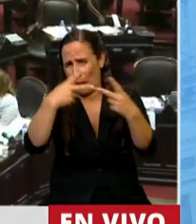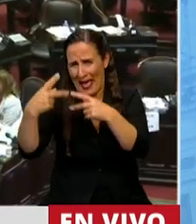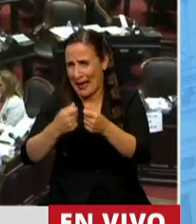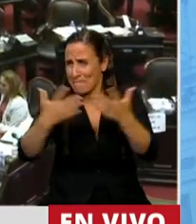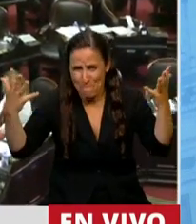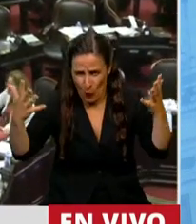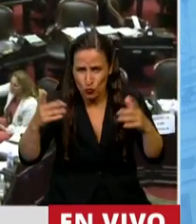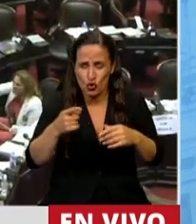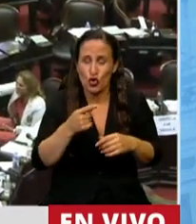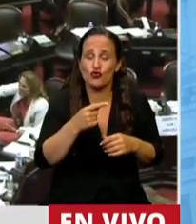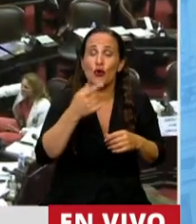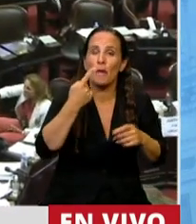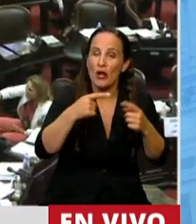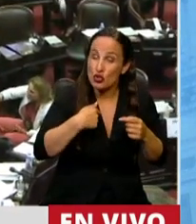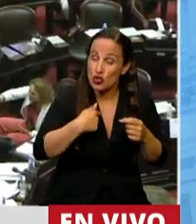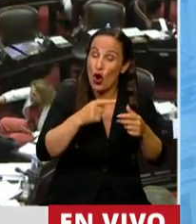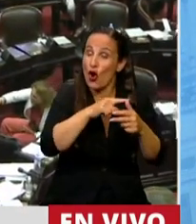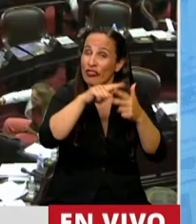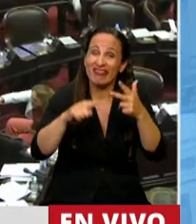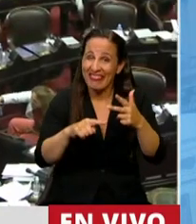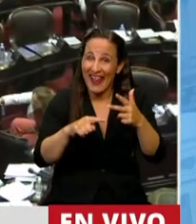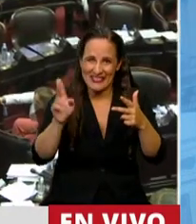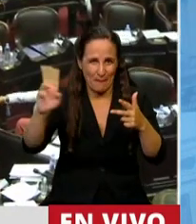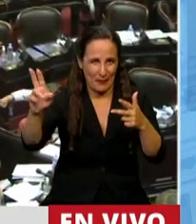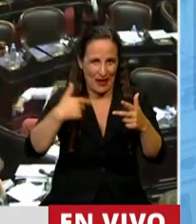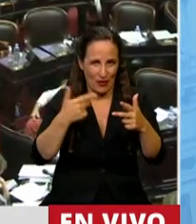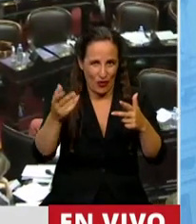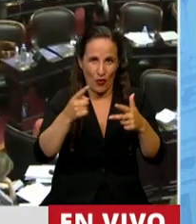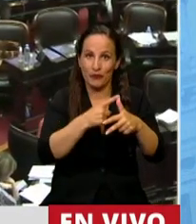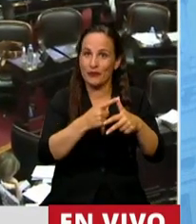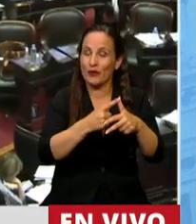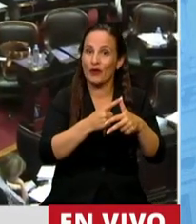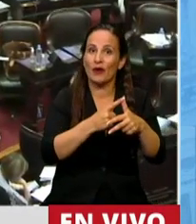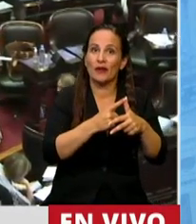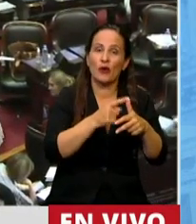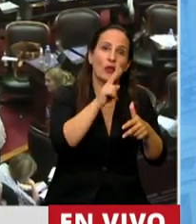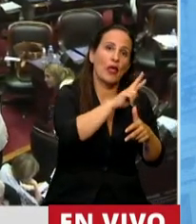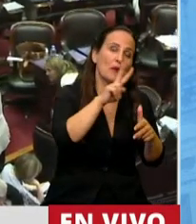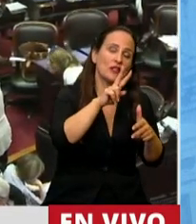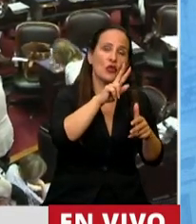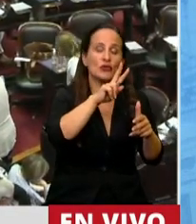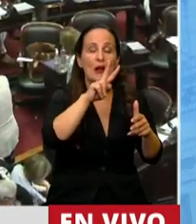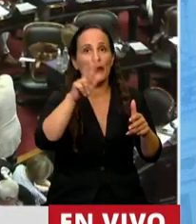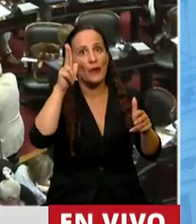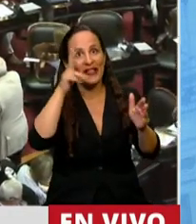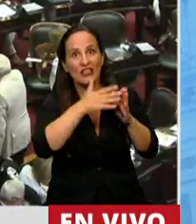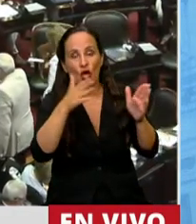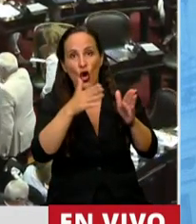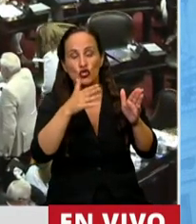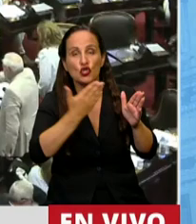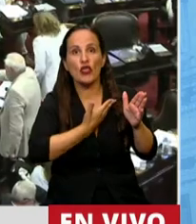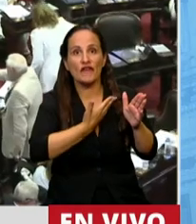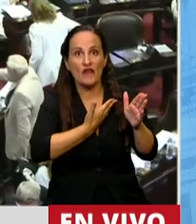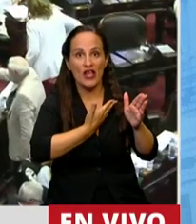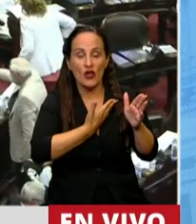viajes sobre los que estoy planteando la cuestión de privilegio, uno es del 22 al 28 de